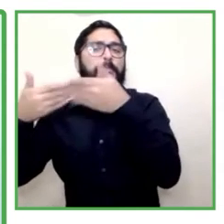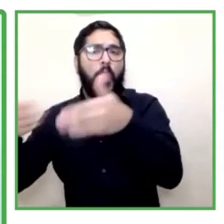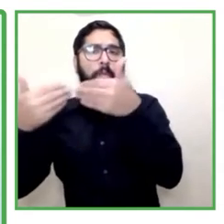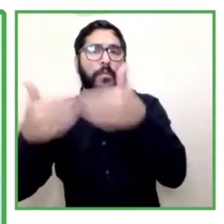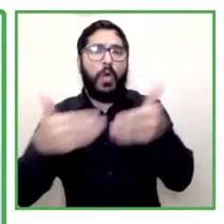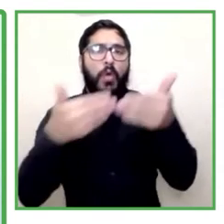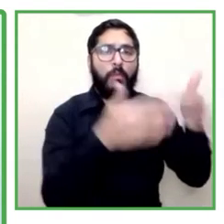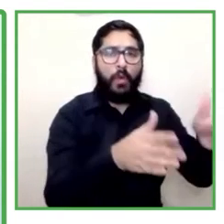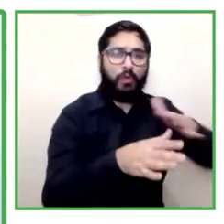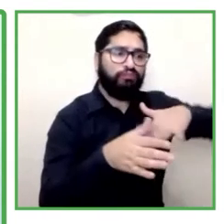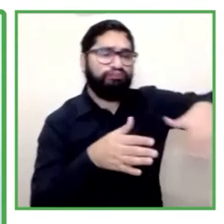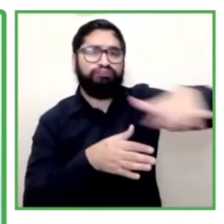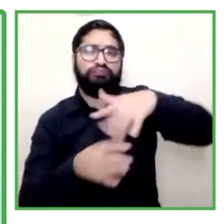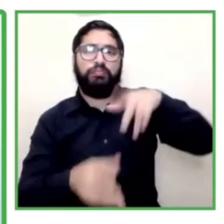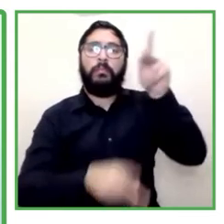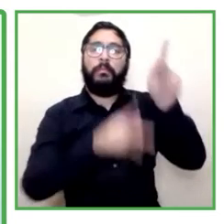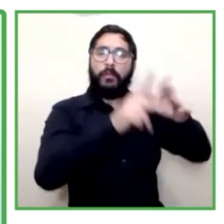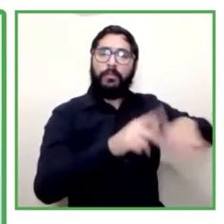Alicia, y a Ciro Project.